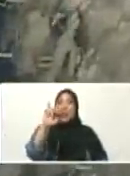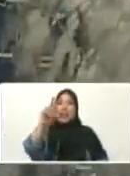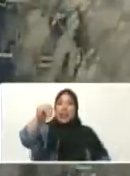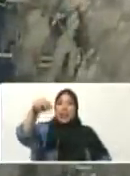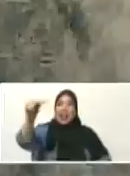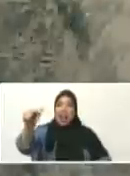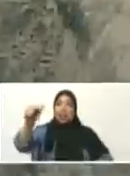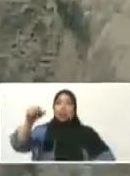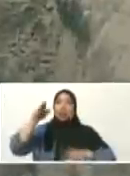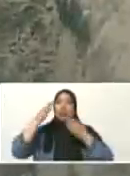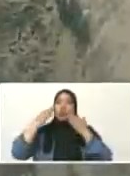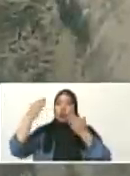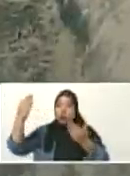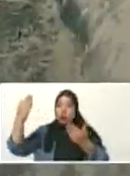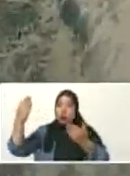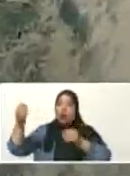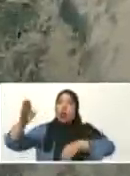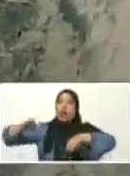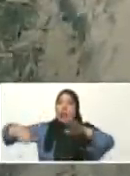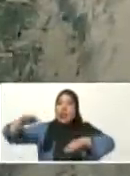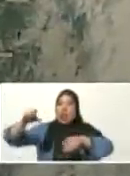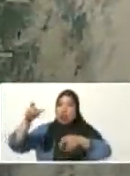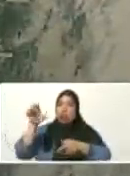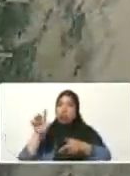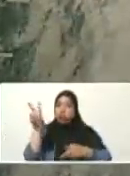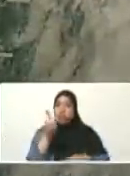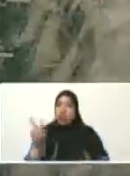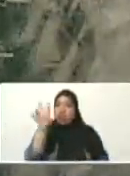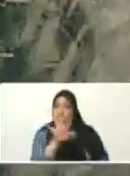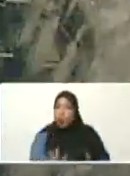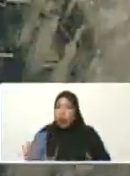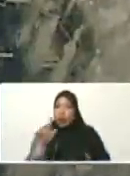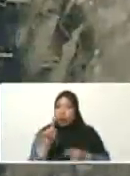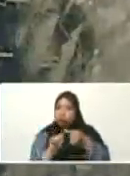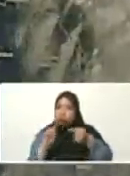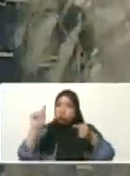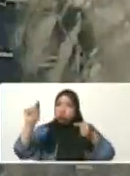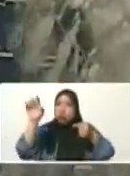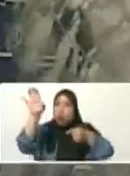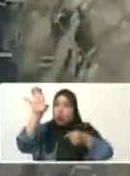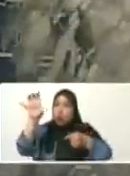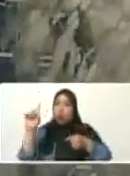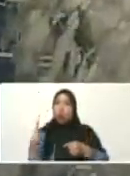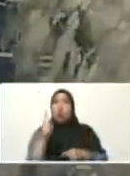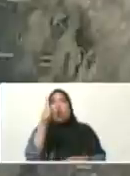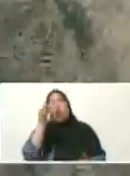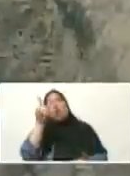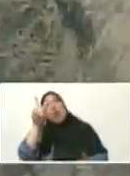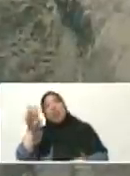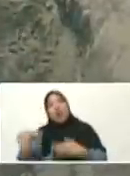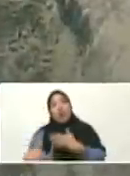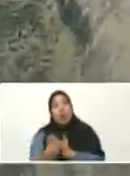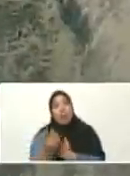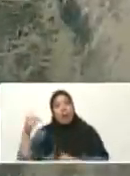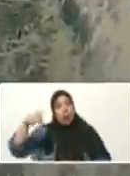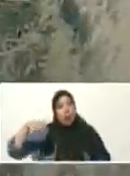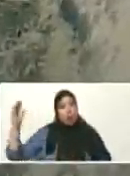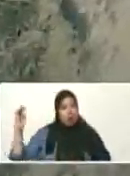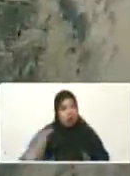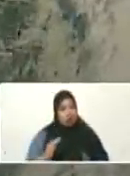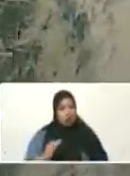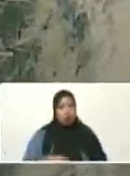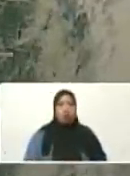Y se prevé que esté llegando a territorio venezolano entre la una y las dos de la mañana, allá